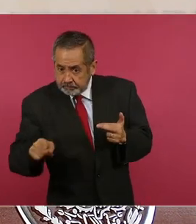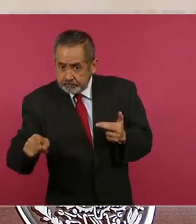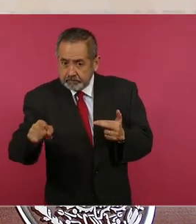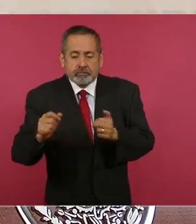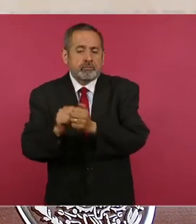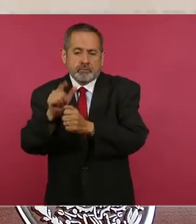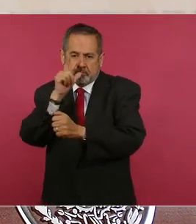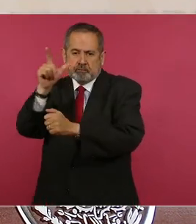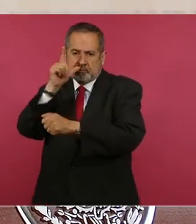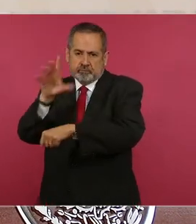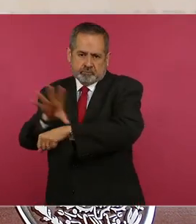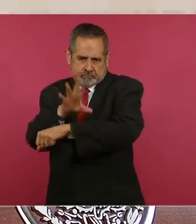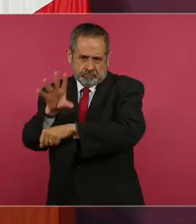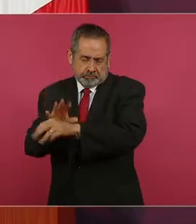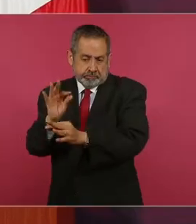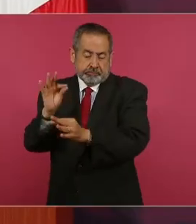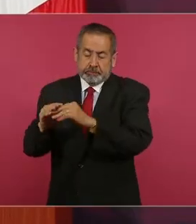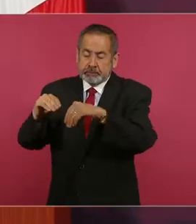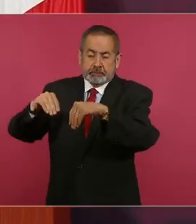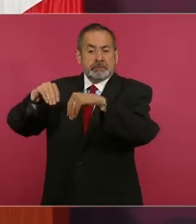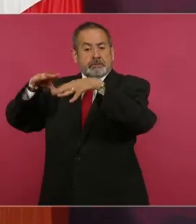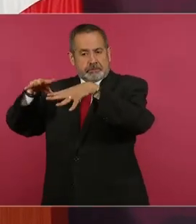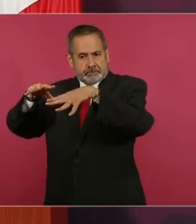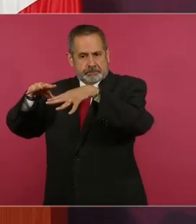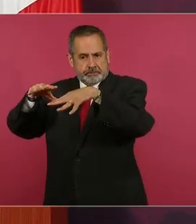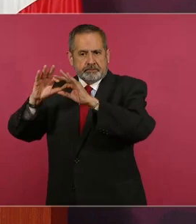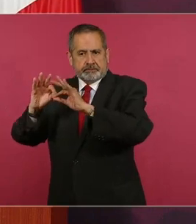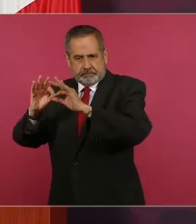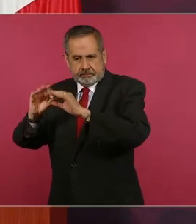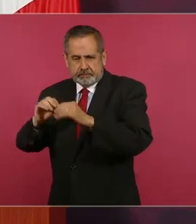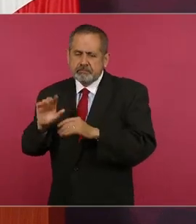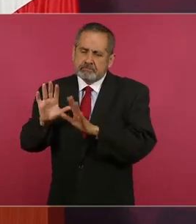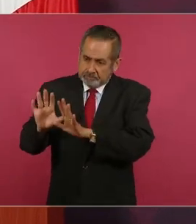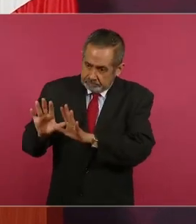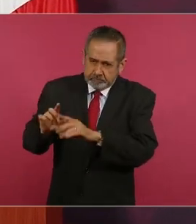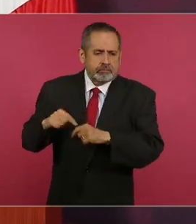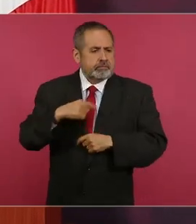terminar de poner todos los postes.